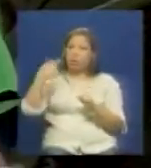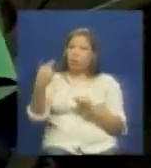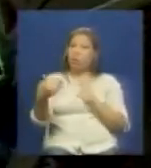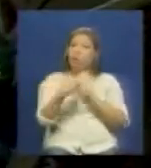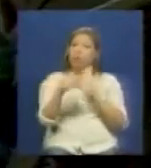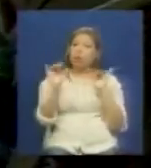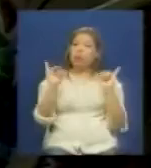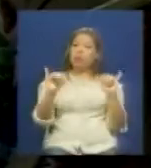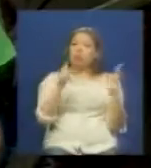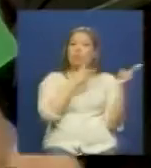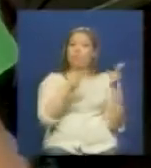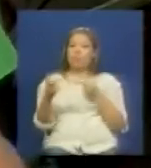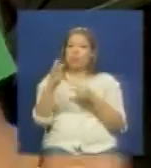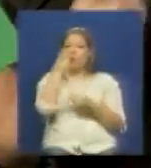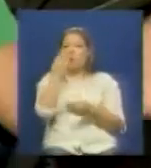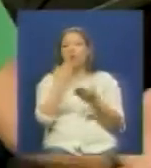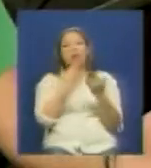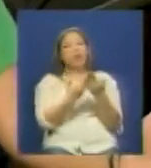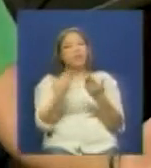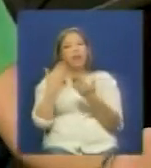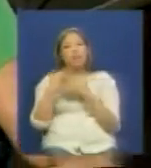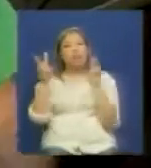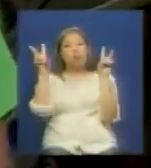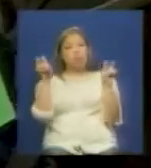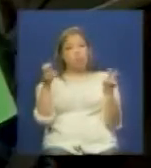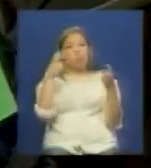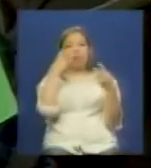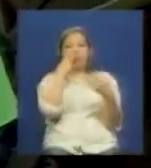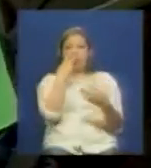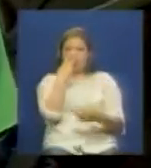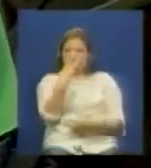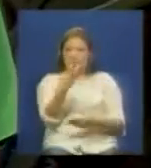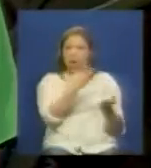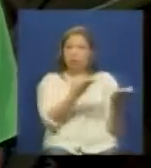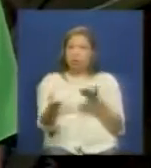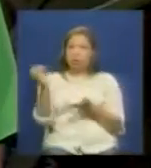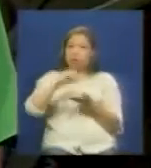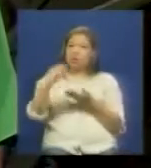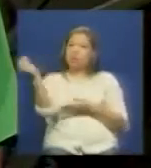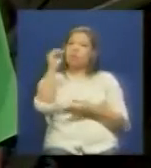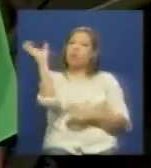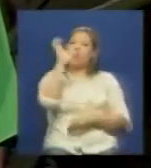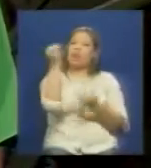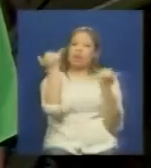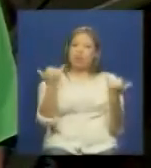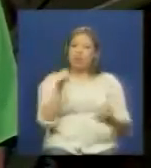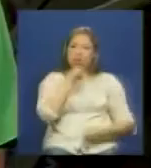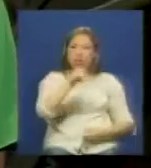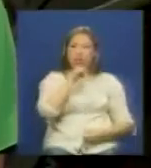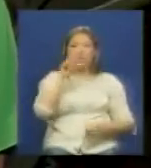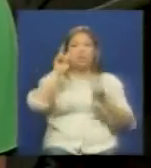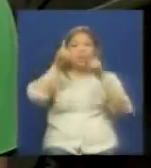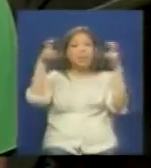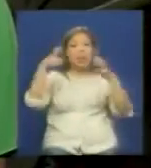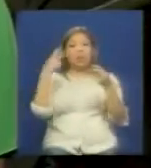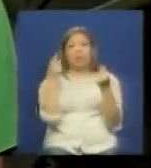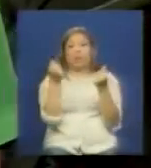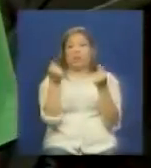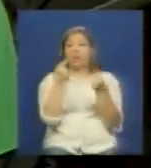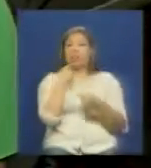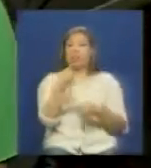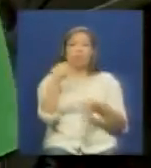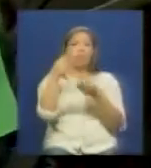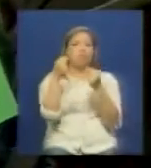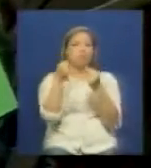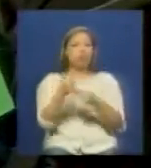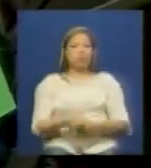ya nuevamente con otros invitados gracias Elke gracias Gustavo por haber venido y bueno ya venimos con más de Caracas en directo y este tema queda bueno pique y se extiende ya